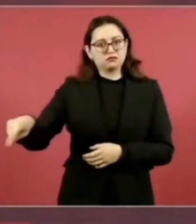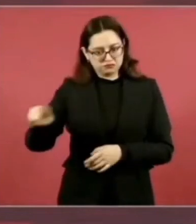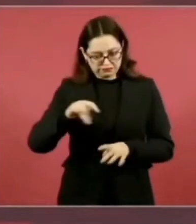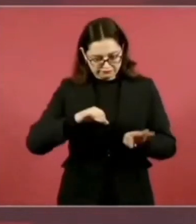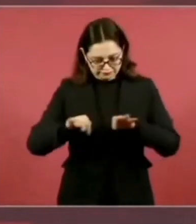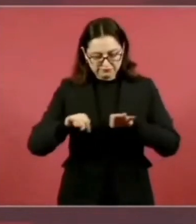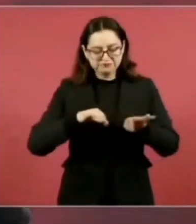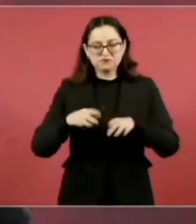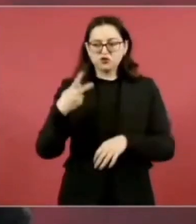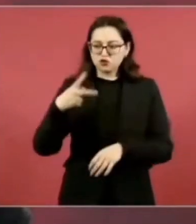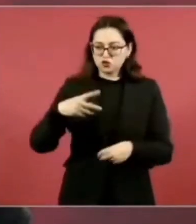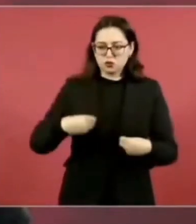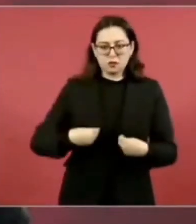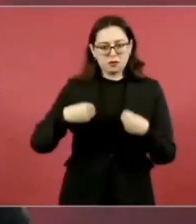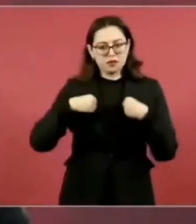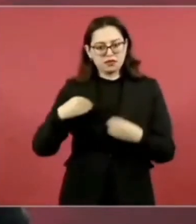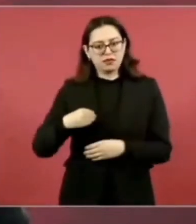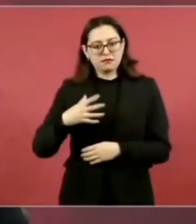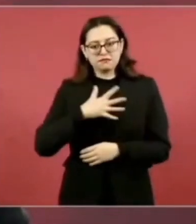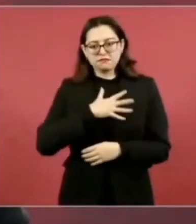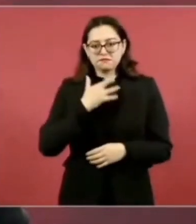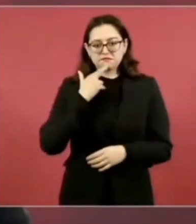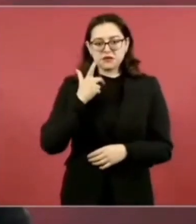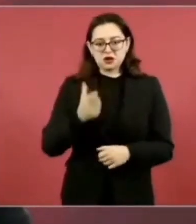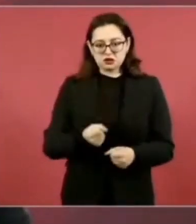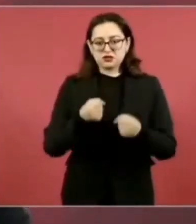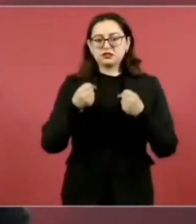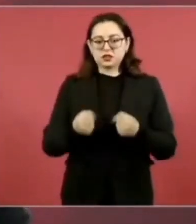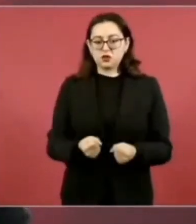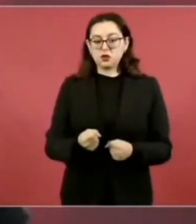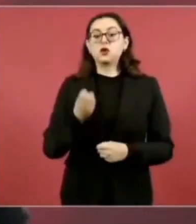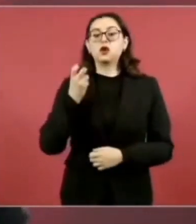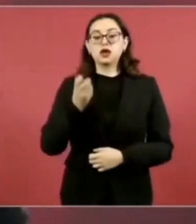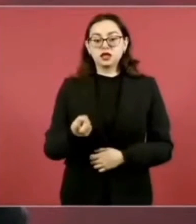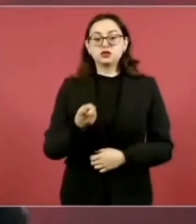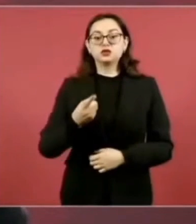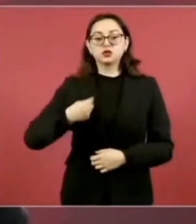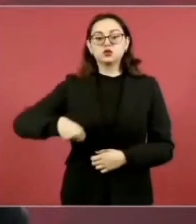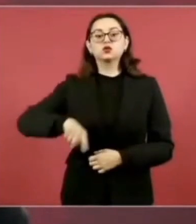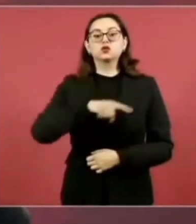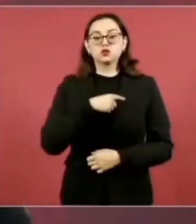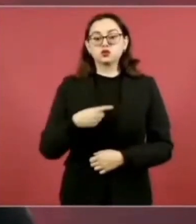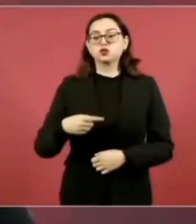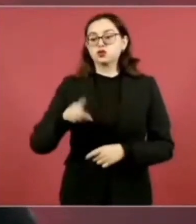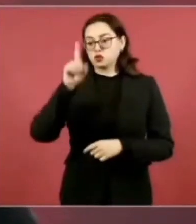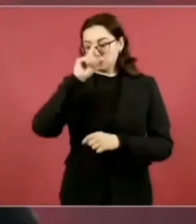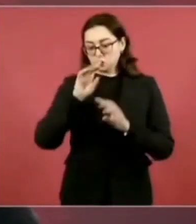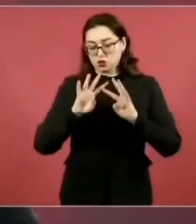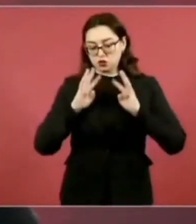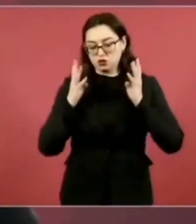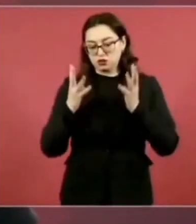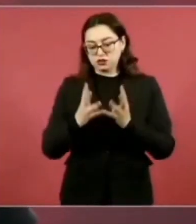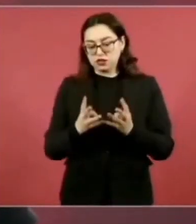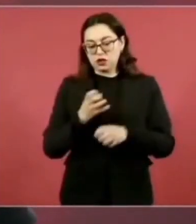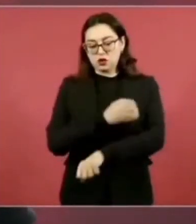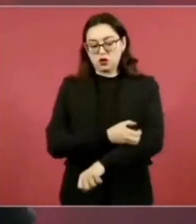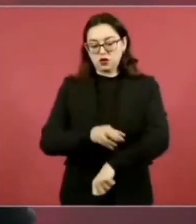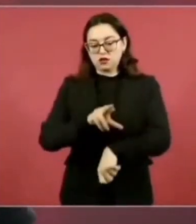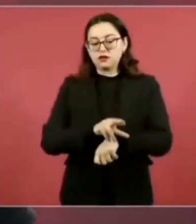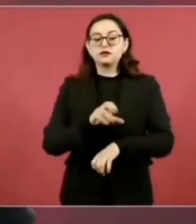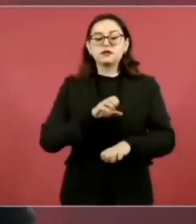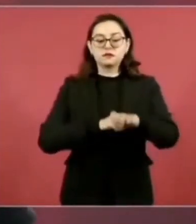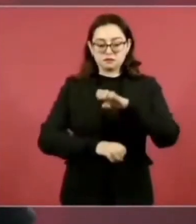adquisitivo de las y los mexicanos. Es por ello que el Consejo Coordinador Empresarial y los organismos que lo integran,